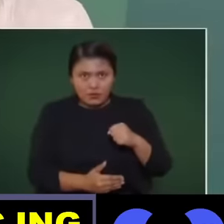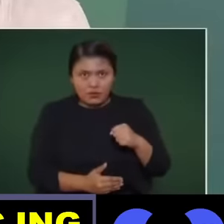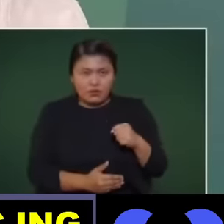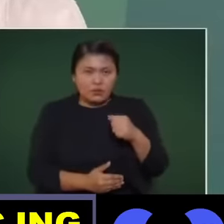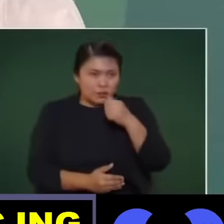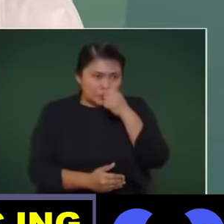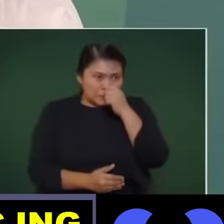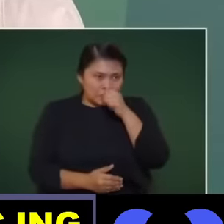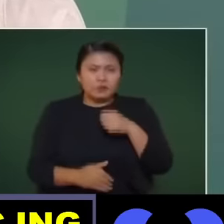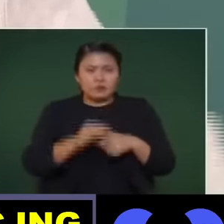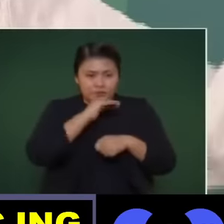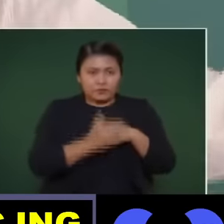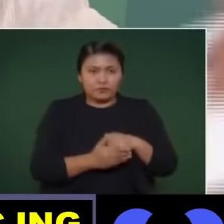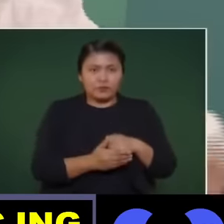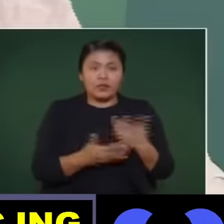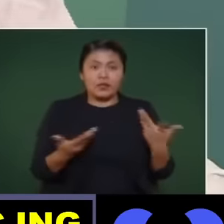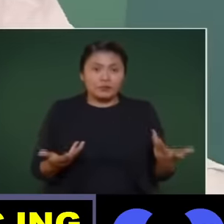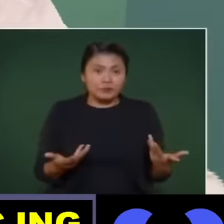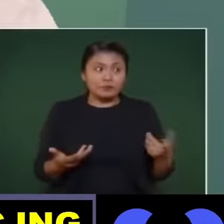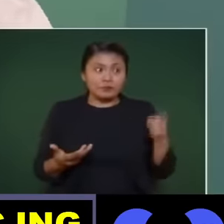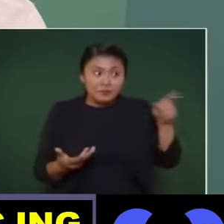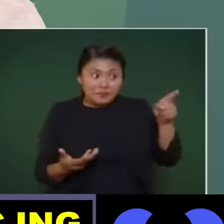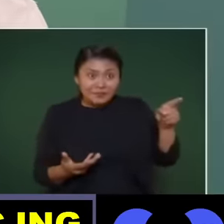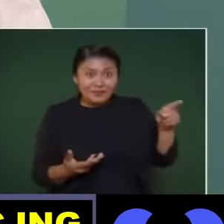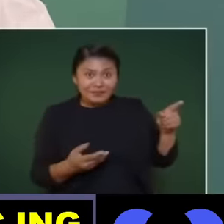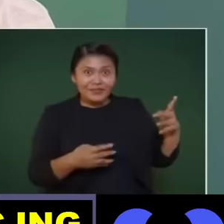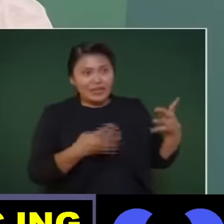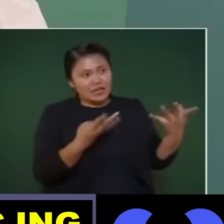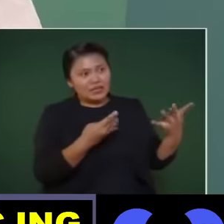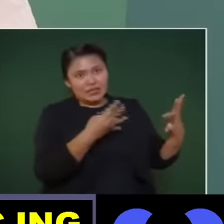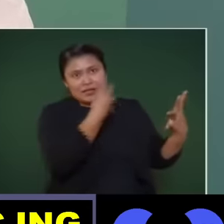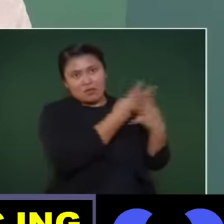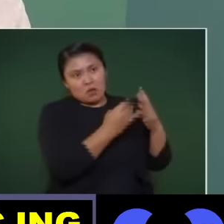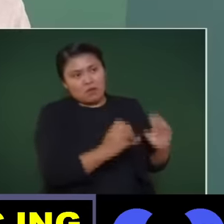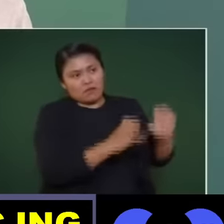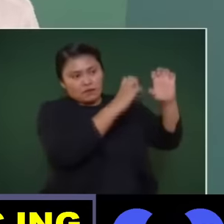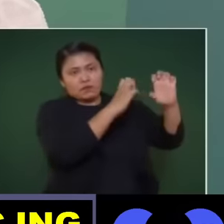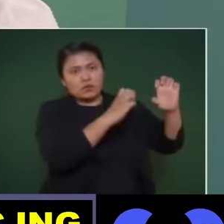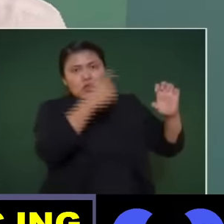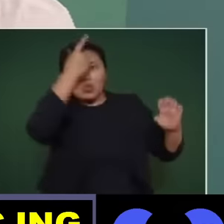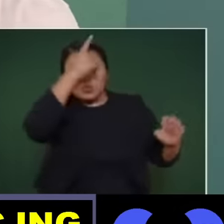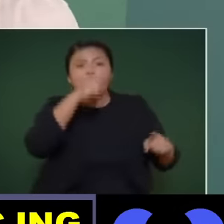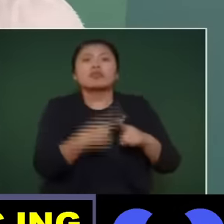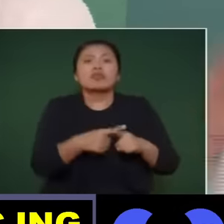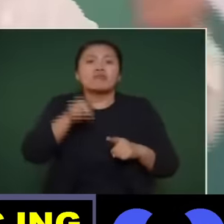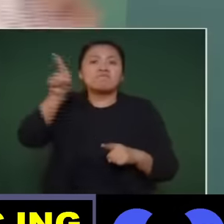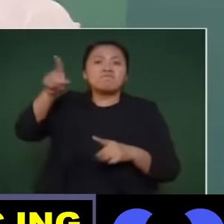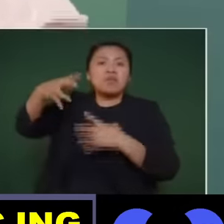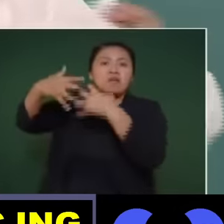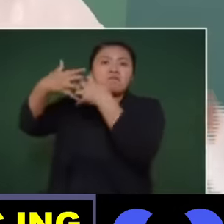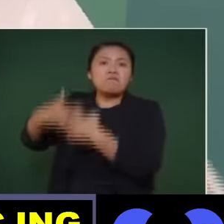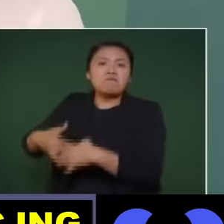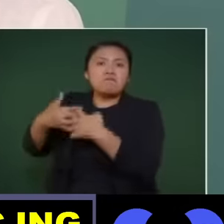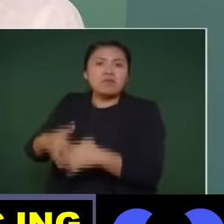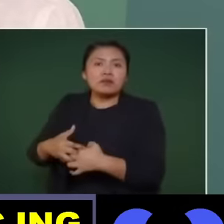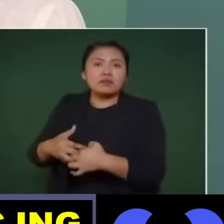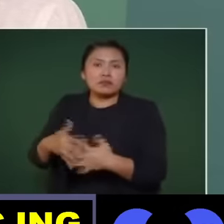le quedaba a la empresa. Ni siquiera pasaba